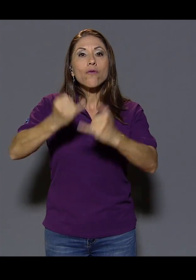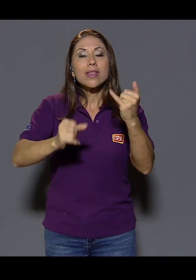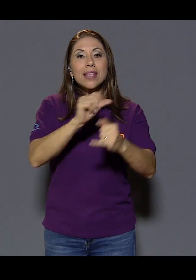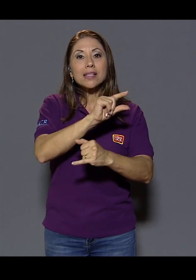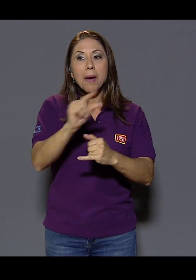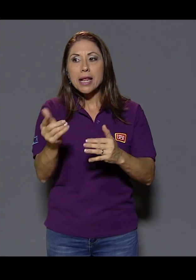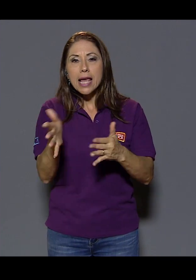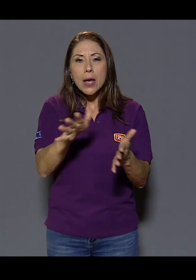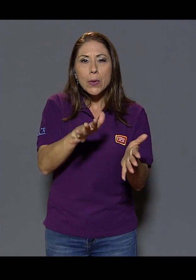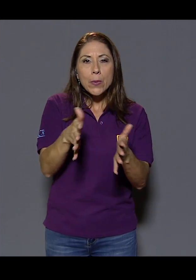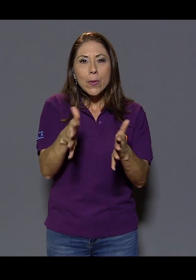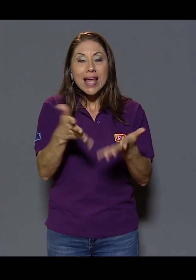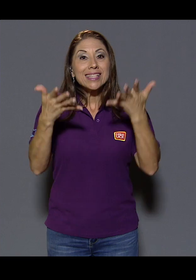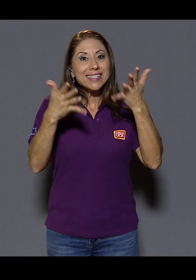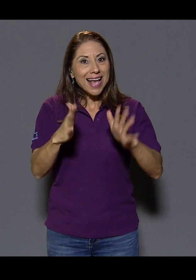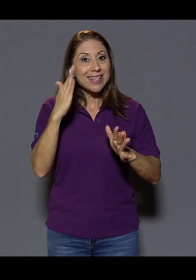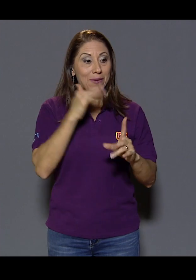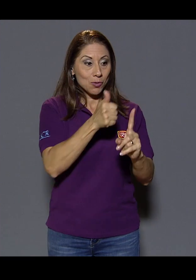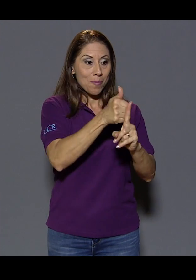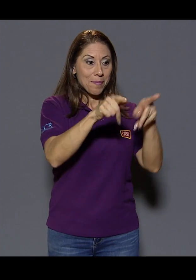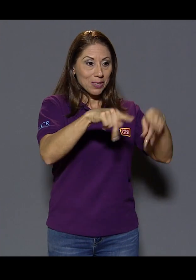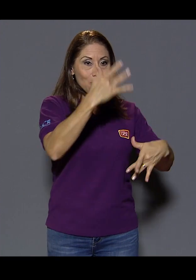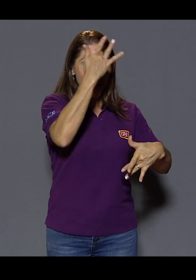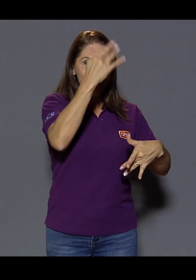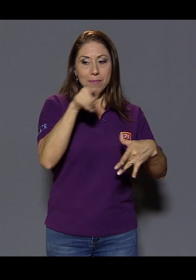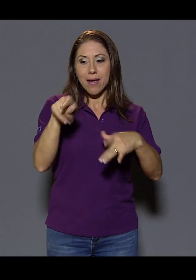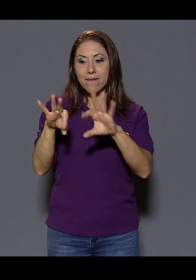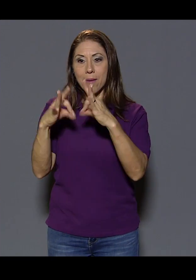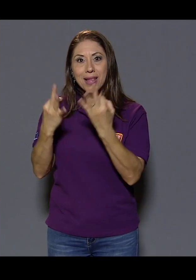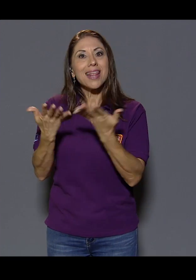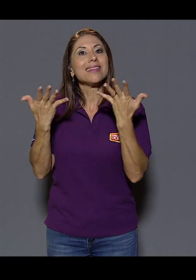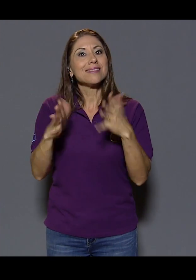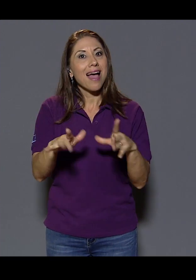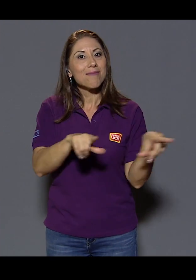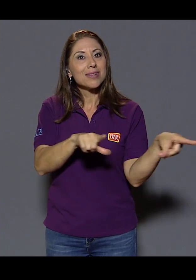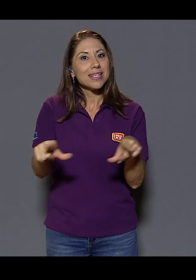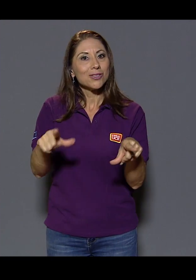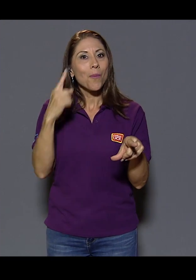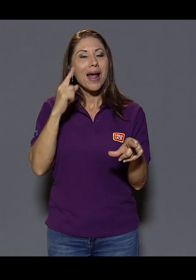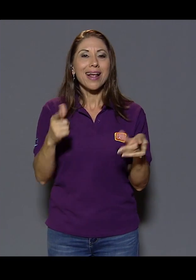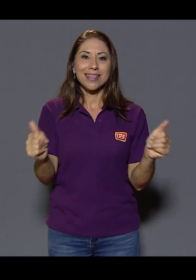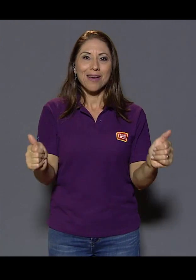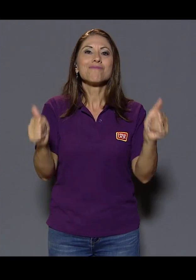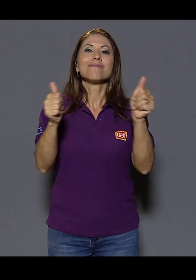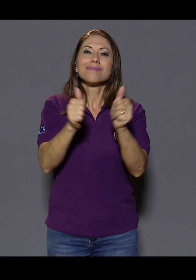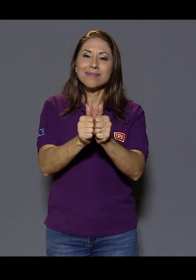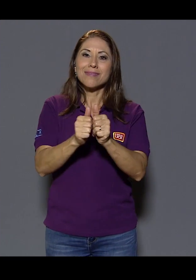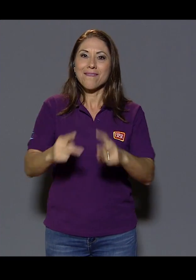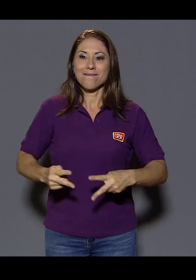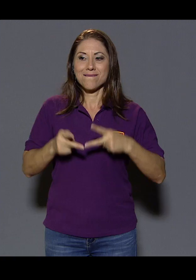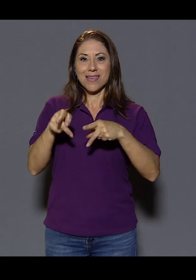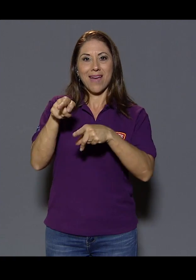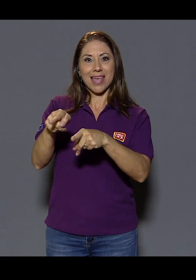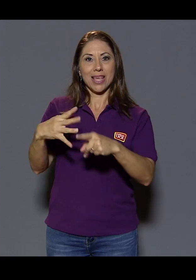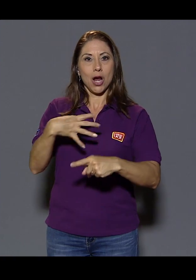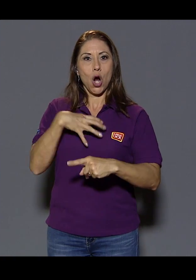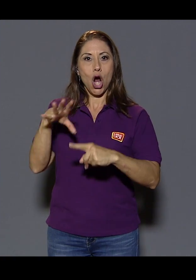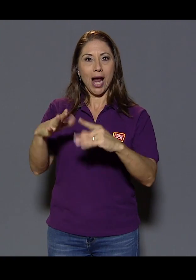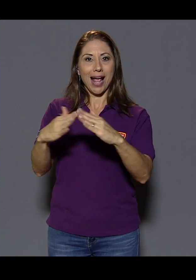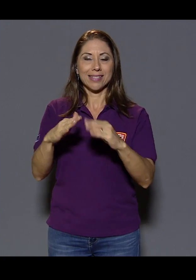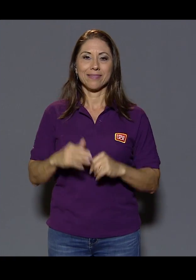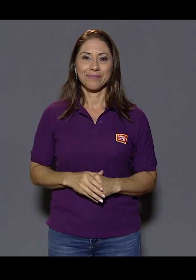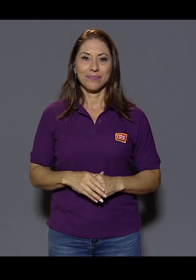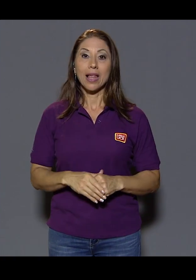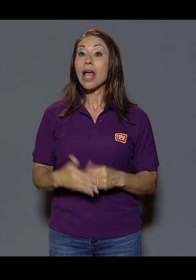de semana, hasta que sabemos que toda la familia y el usuario está listo para que esa persona vuelva a vivir ahí. Y las personas que tienen